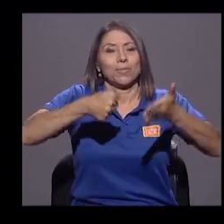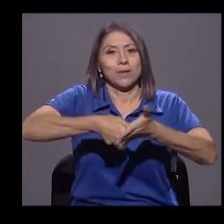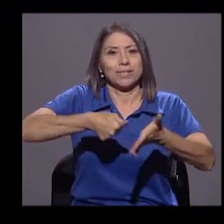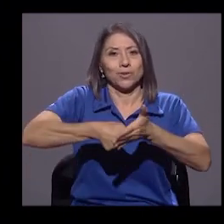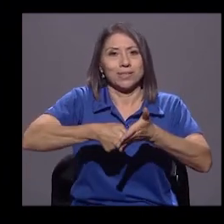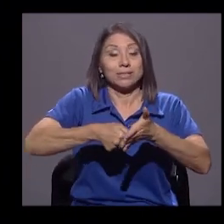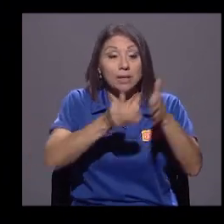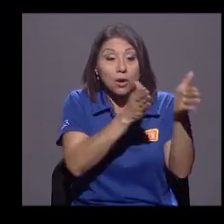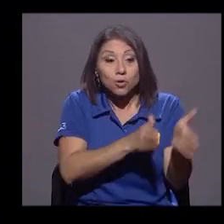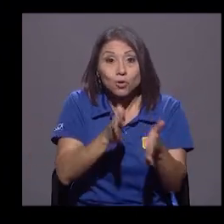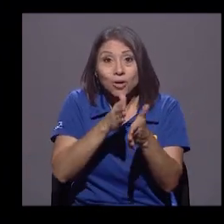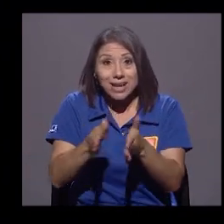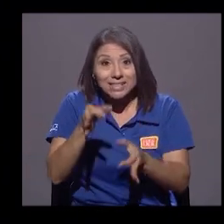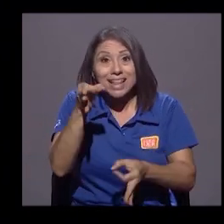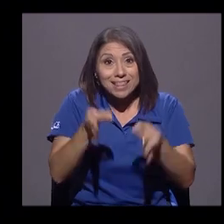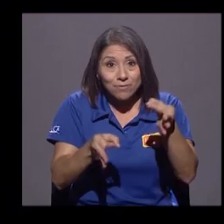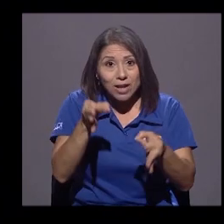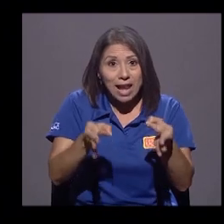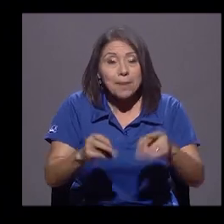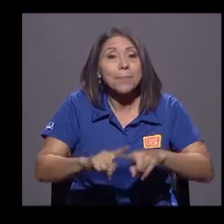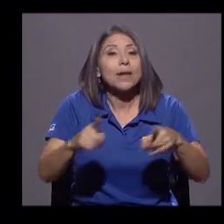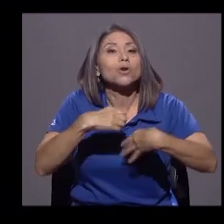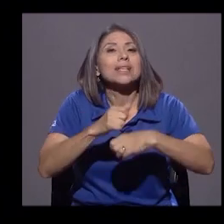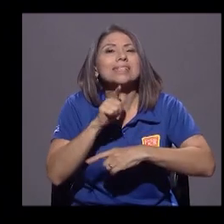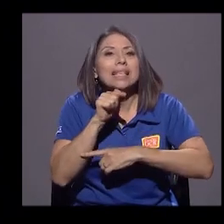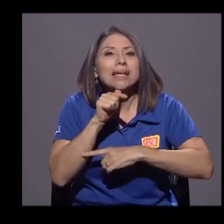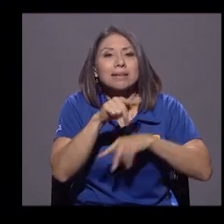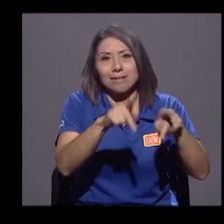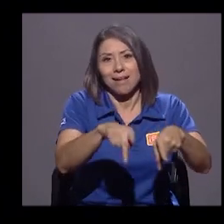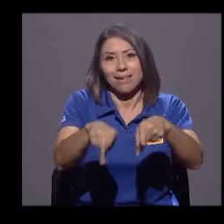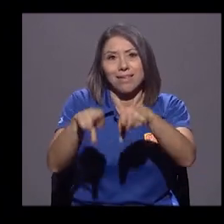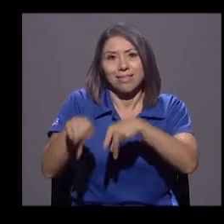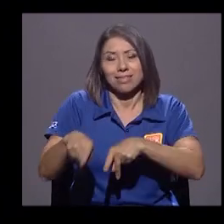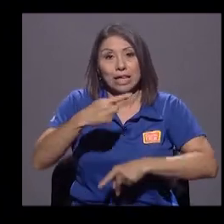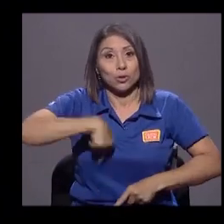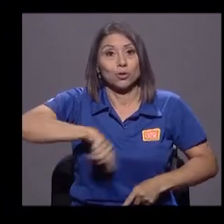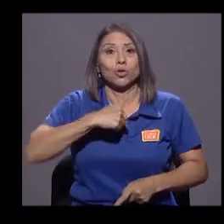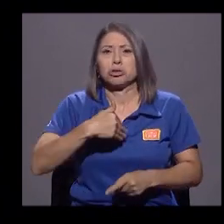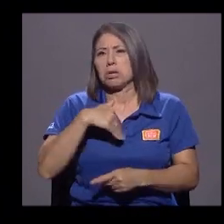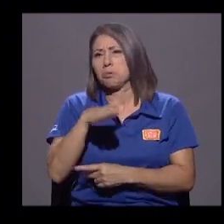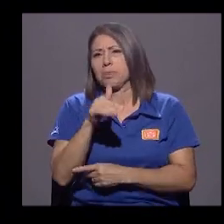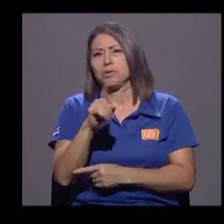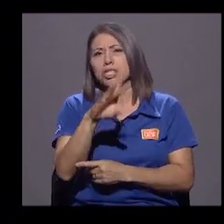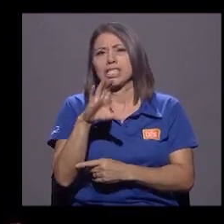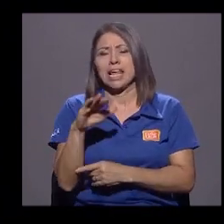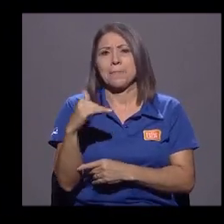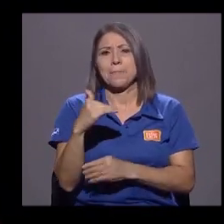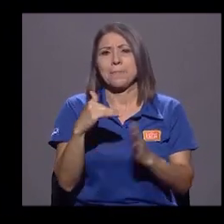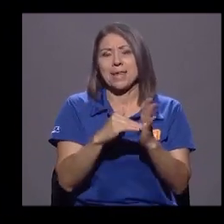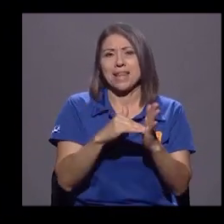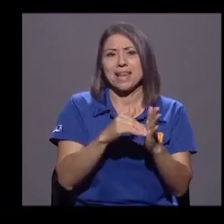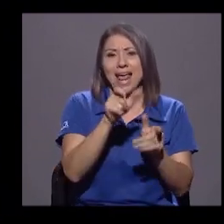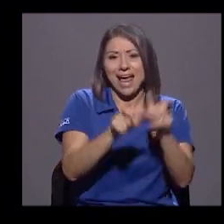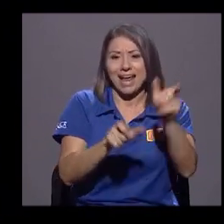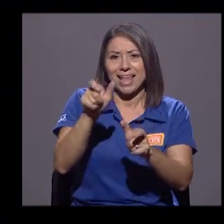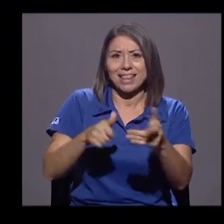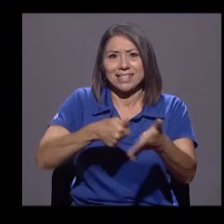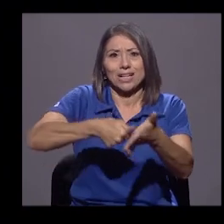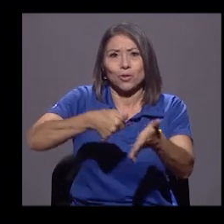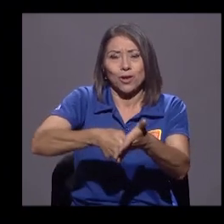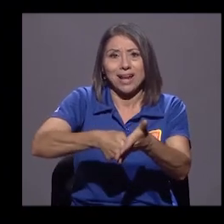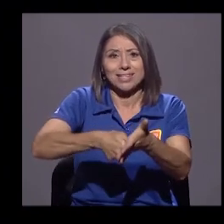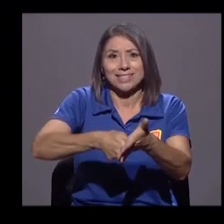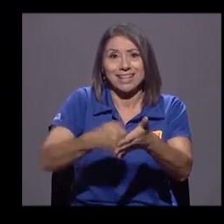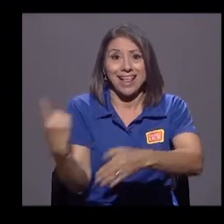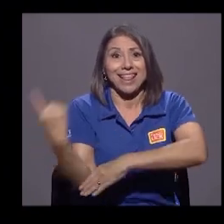Tribunal, pero los hace la gente. Nosotros tenemos alrededor de 100 mil agentes electorales el día de la elección y somos apenas 1.500 funcionarios